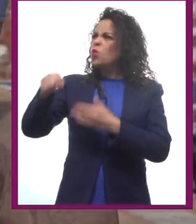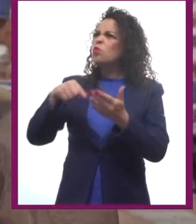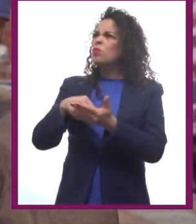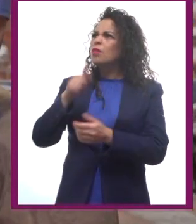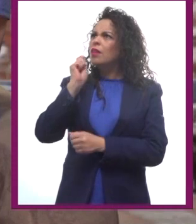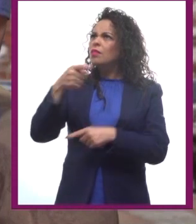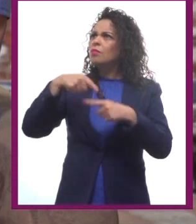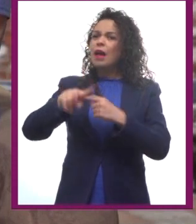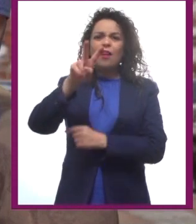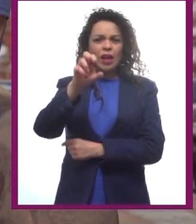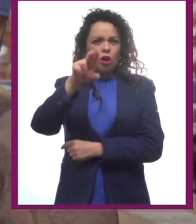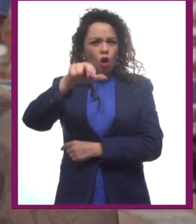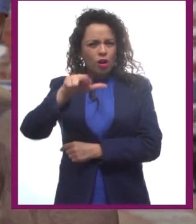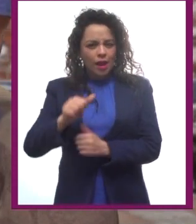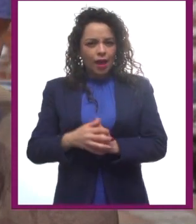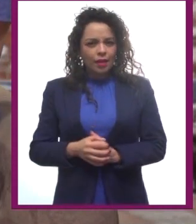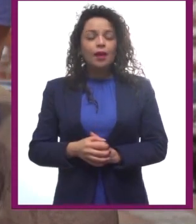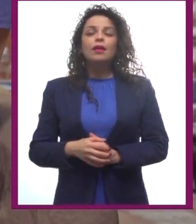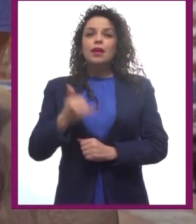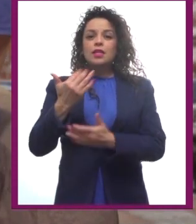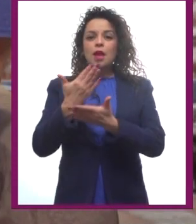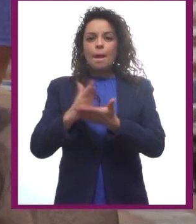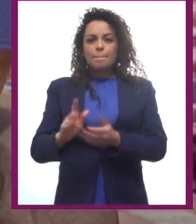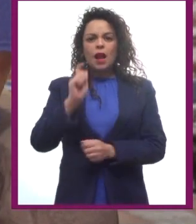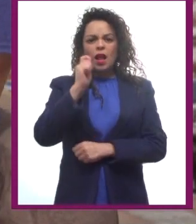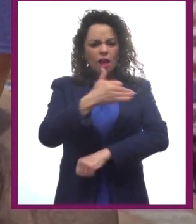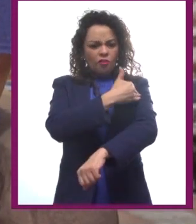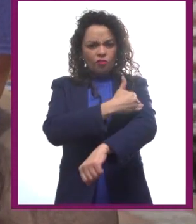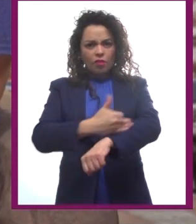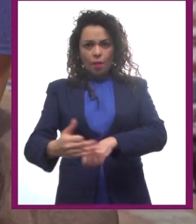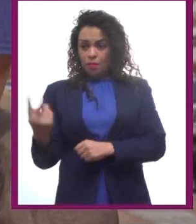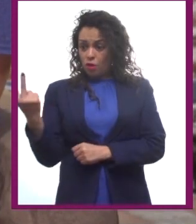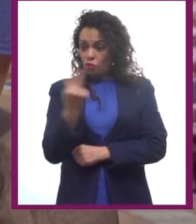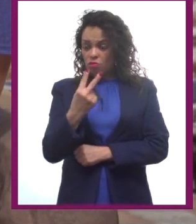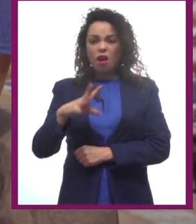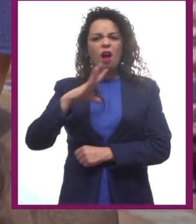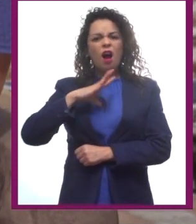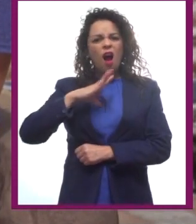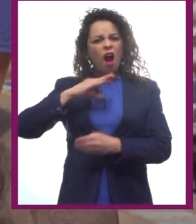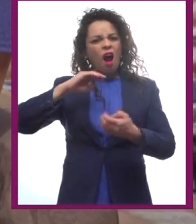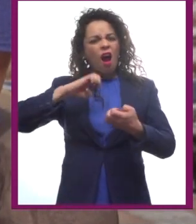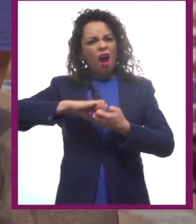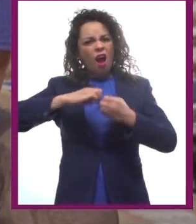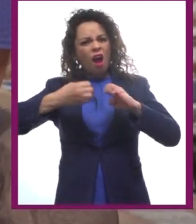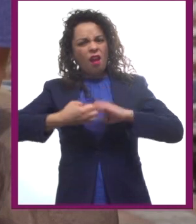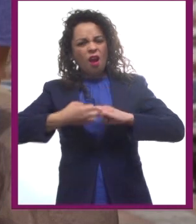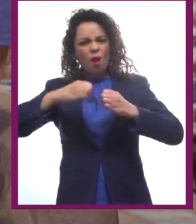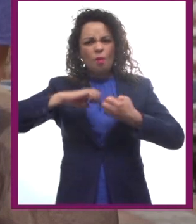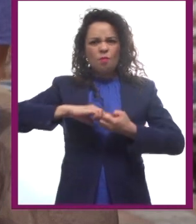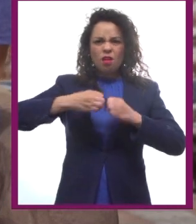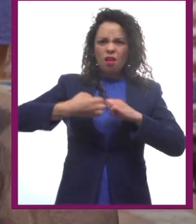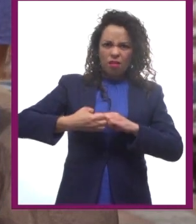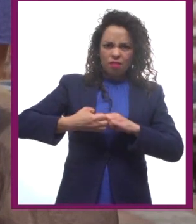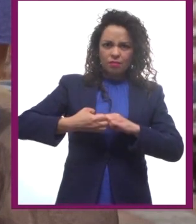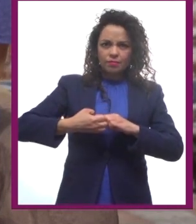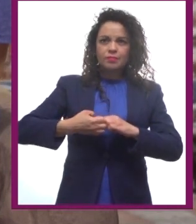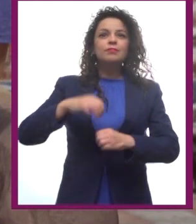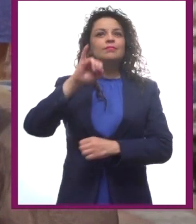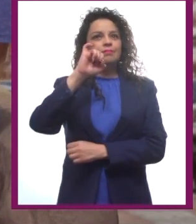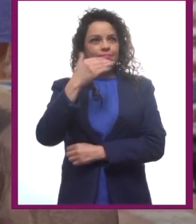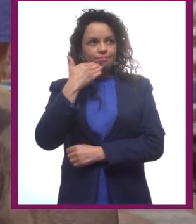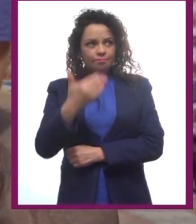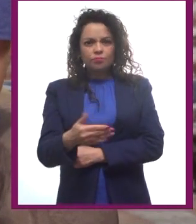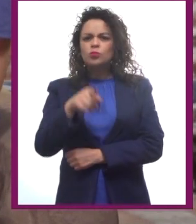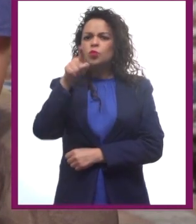También se nos muestra aquí la rivalidad que existe entre ambas familias. Muy bien. ¿Cuál diría usted que es el